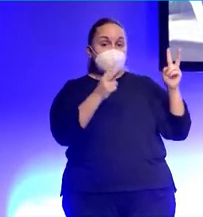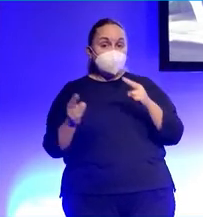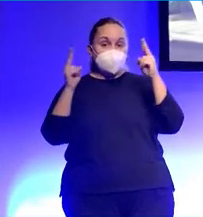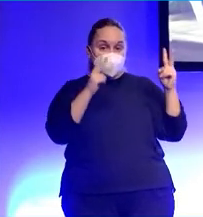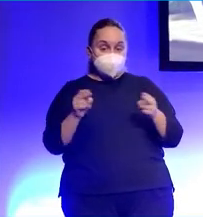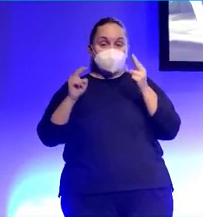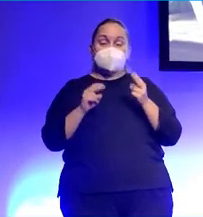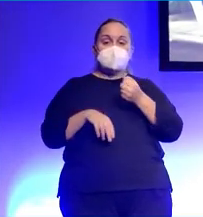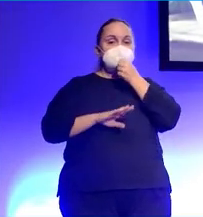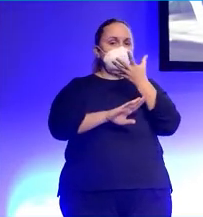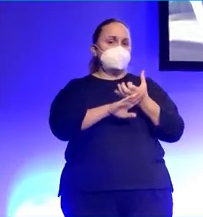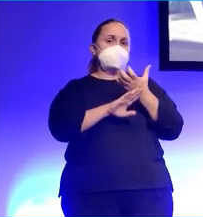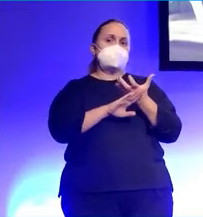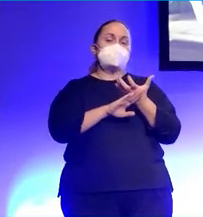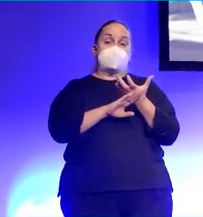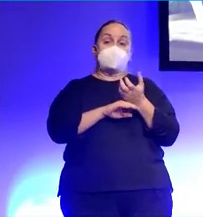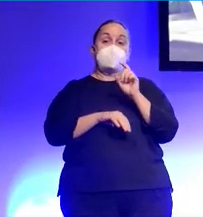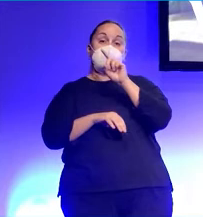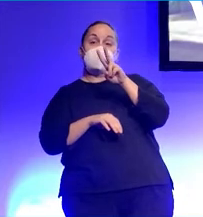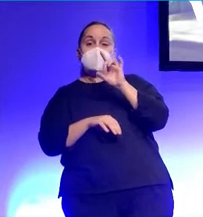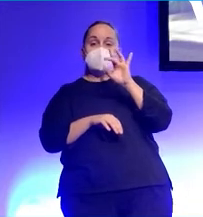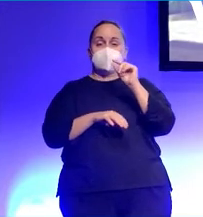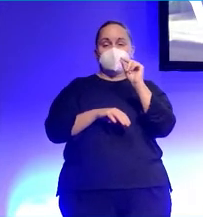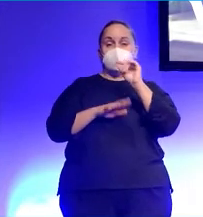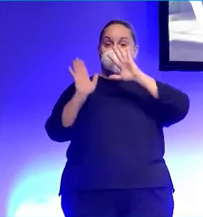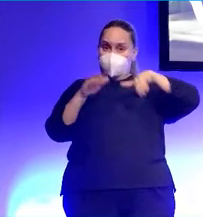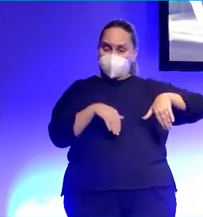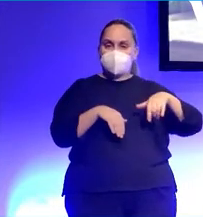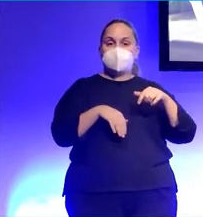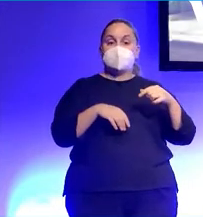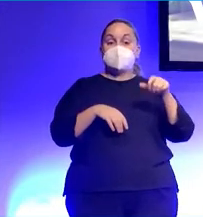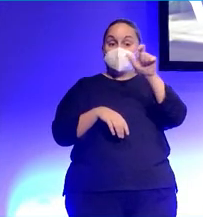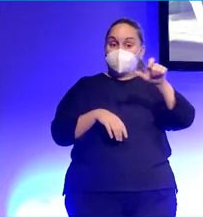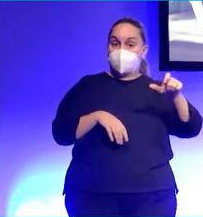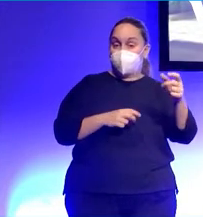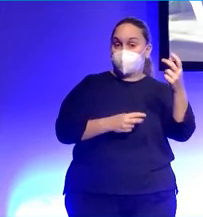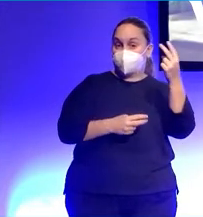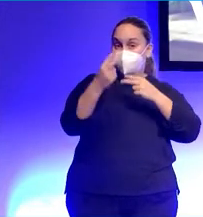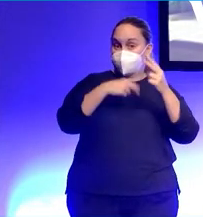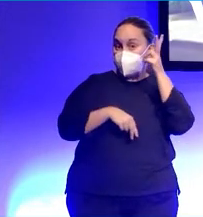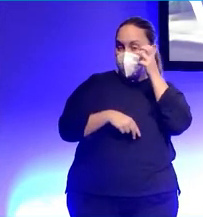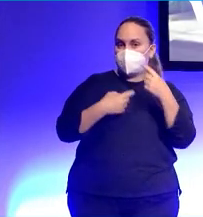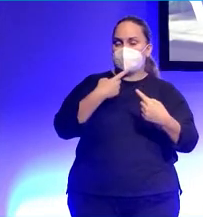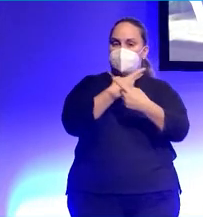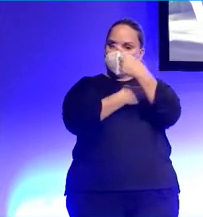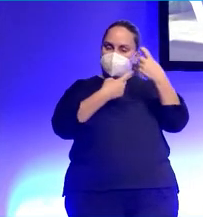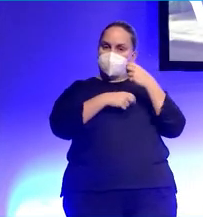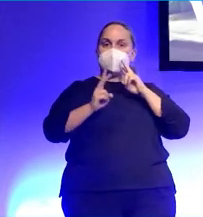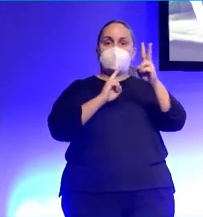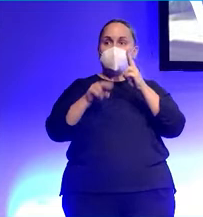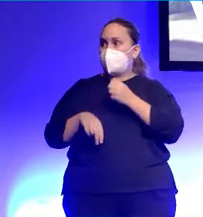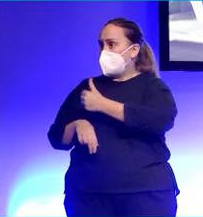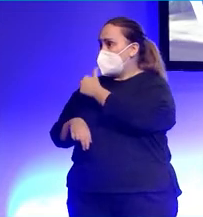del episodio, que suelen durar 12, 15 minutos, muchas veces respondo dudas de algún oyente. Voy a beber agua porque se me había olvidado que se seca la boca.